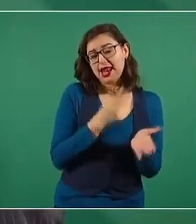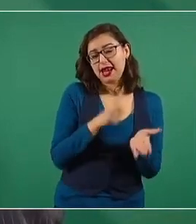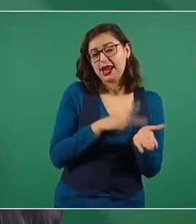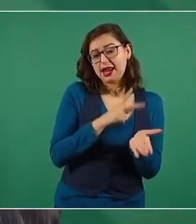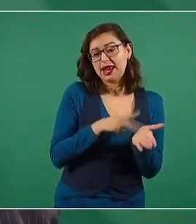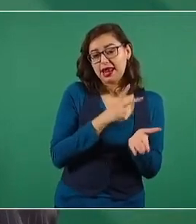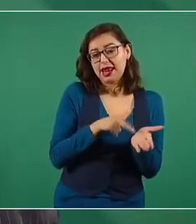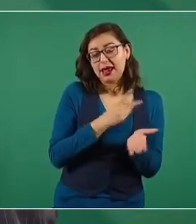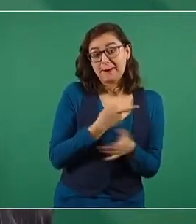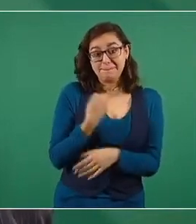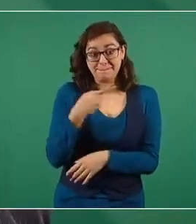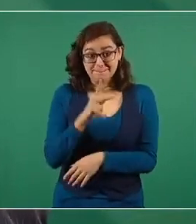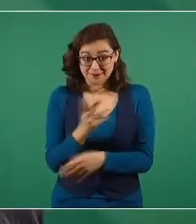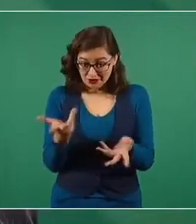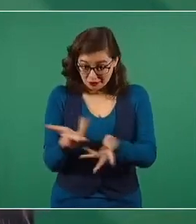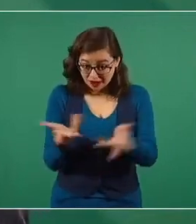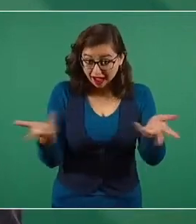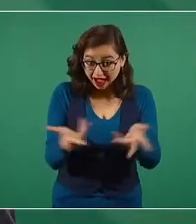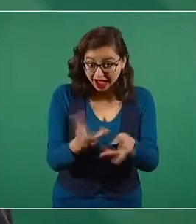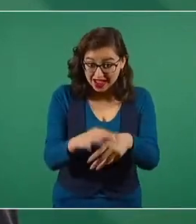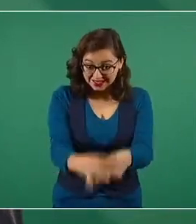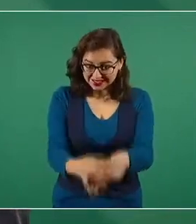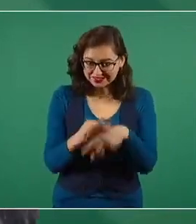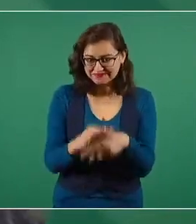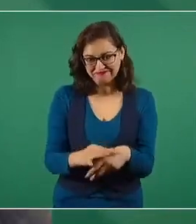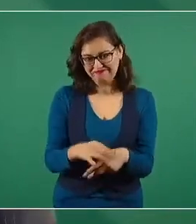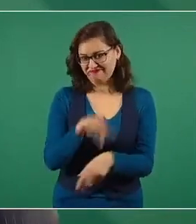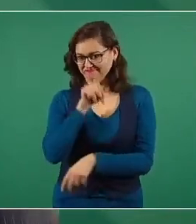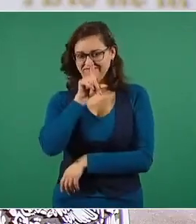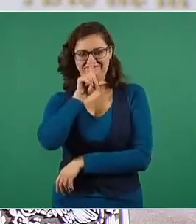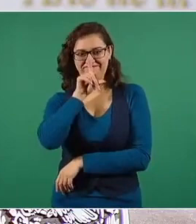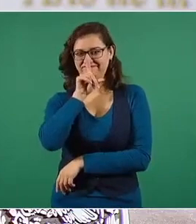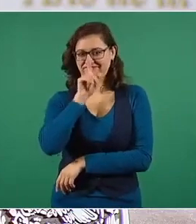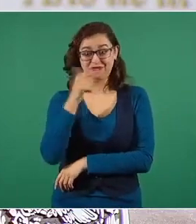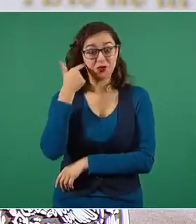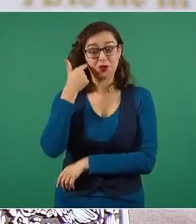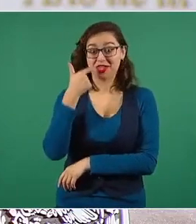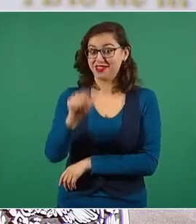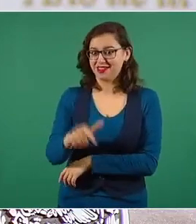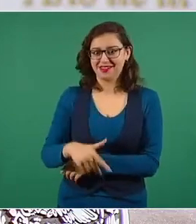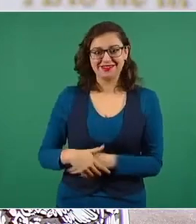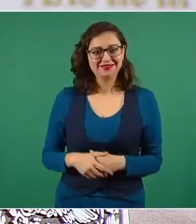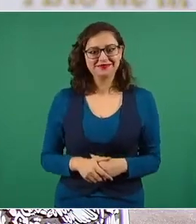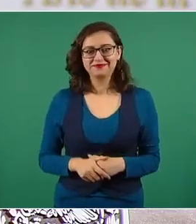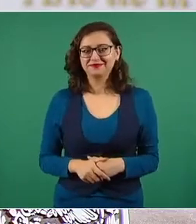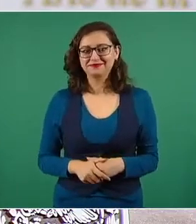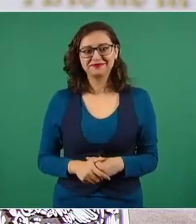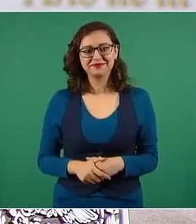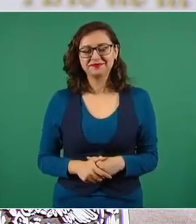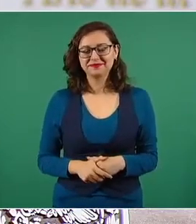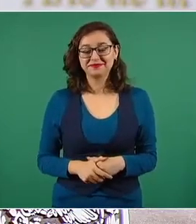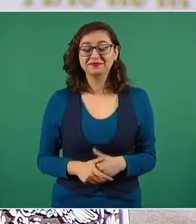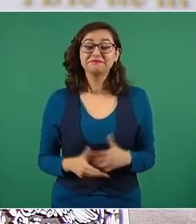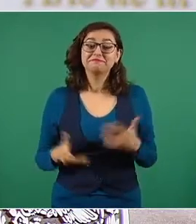quiere la democracia. Entonces,